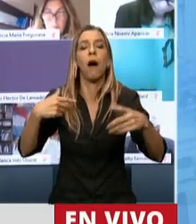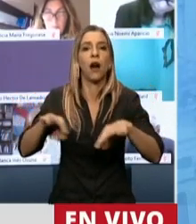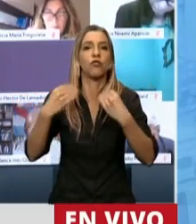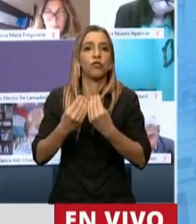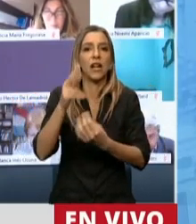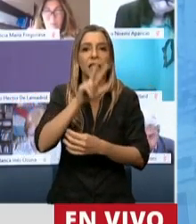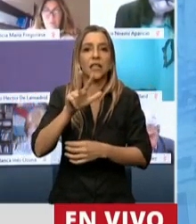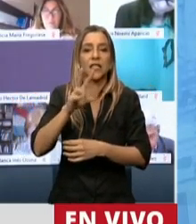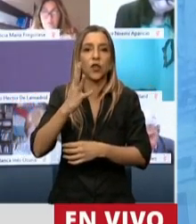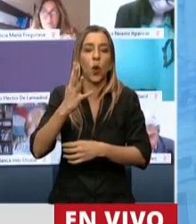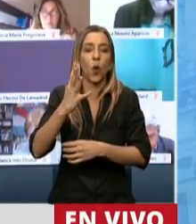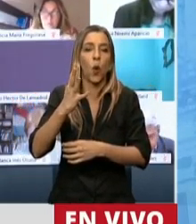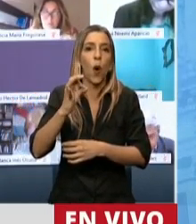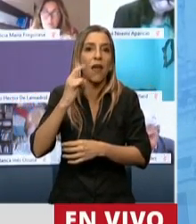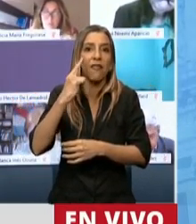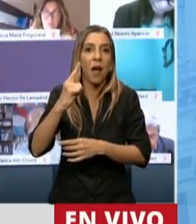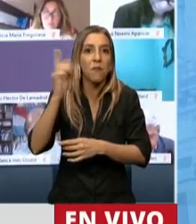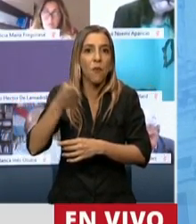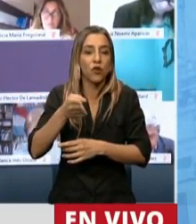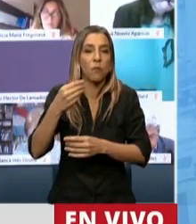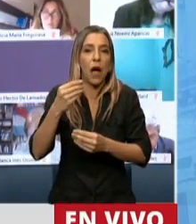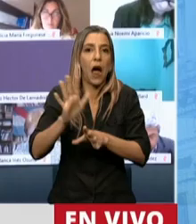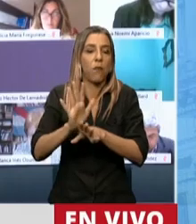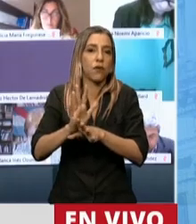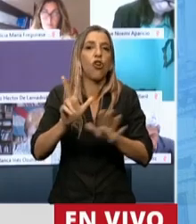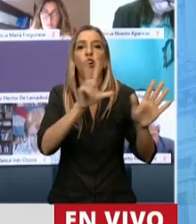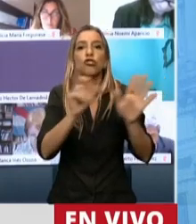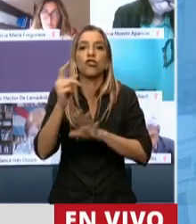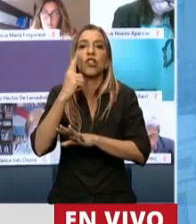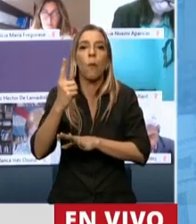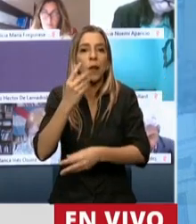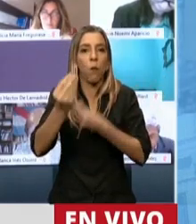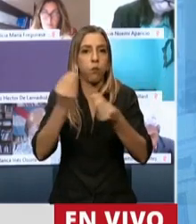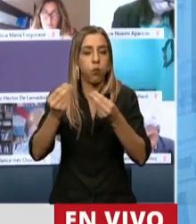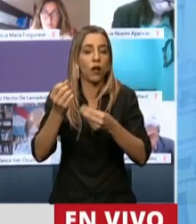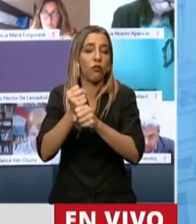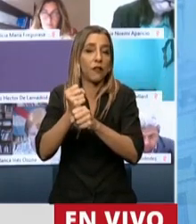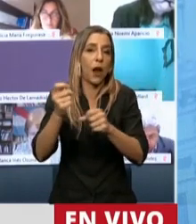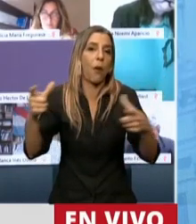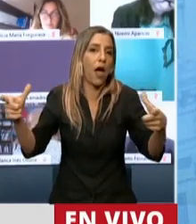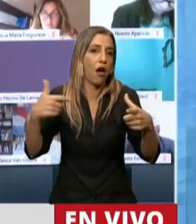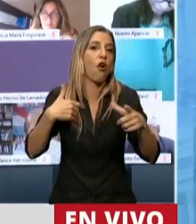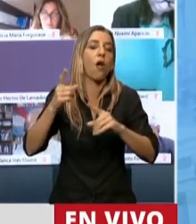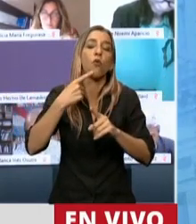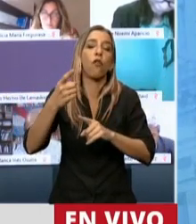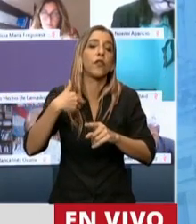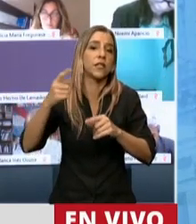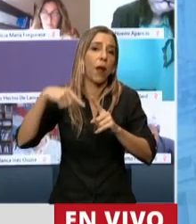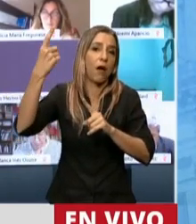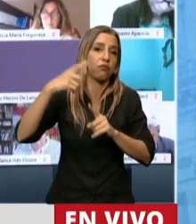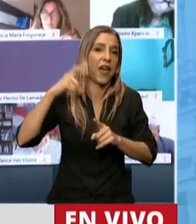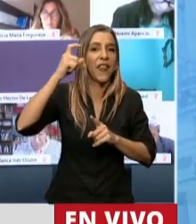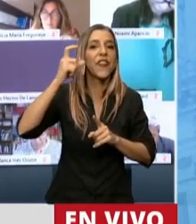llegar cerca de los 800.000 puestos de trabajo allá para el año número 5, o para los 10 años de ley, pero